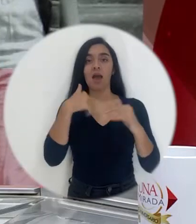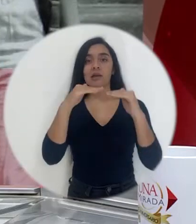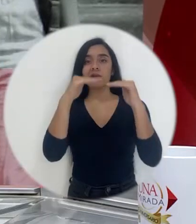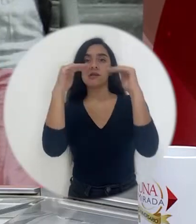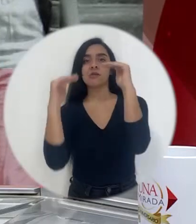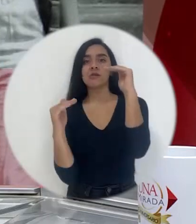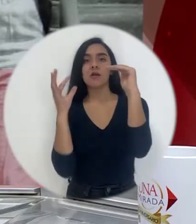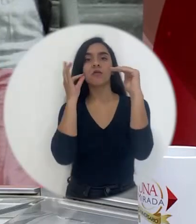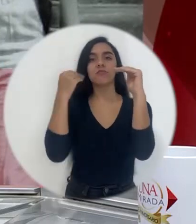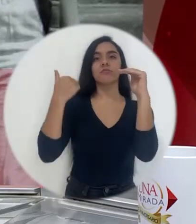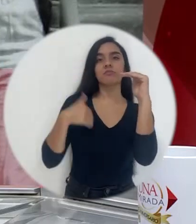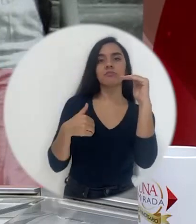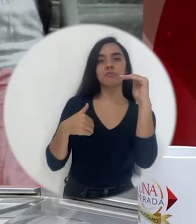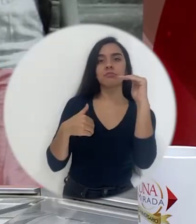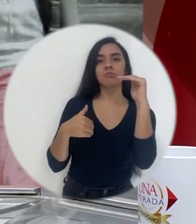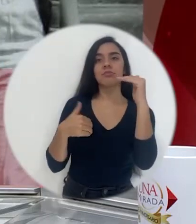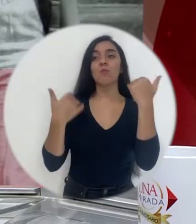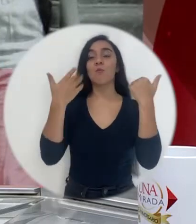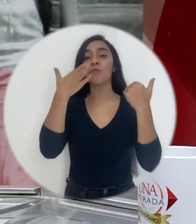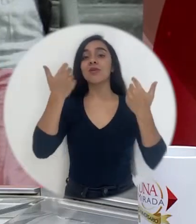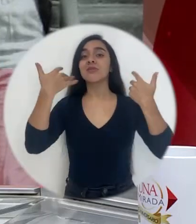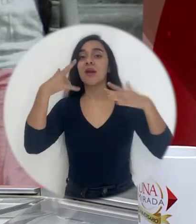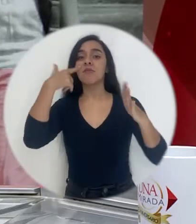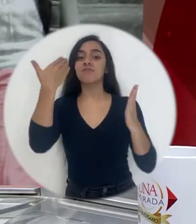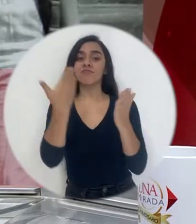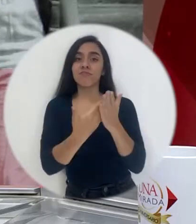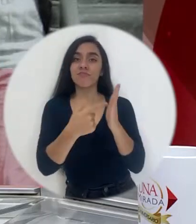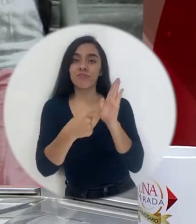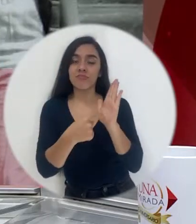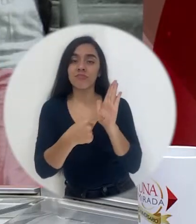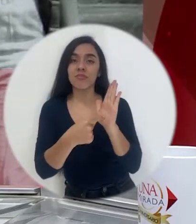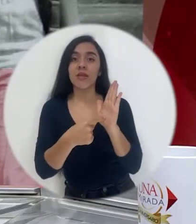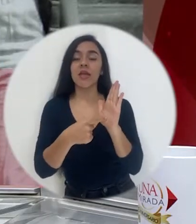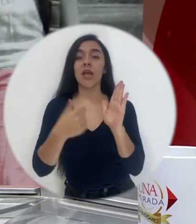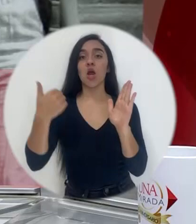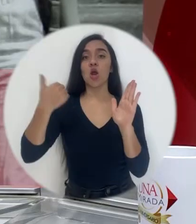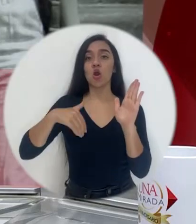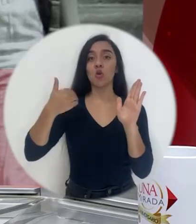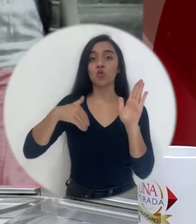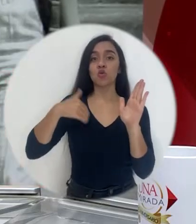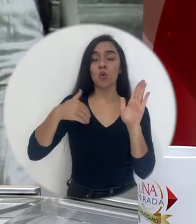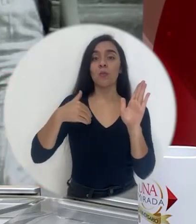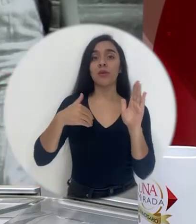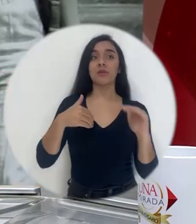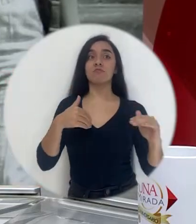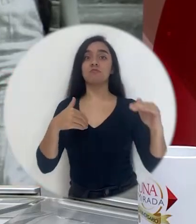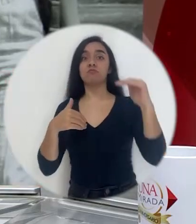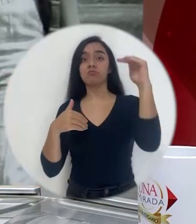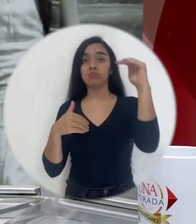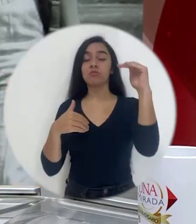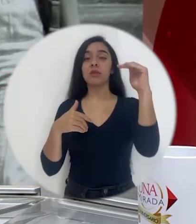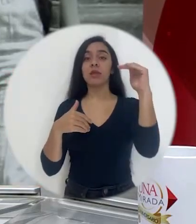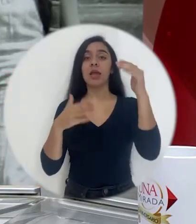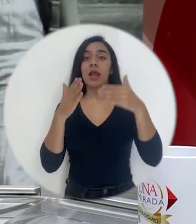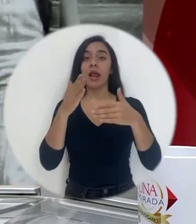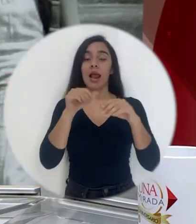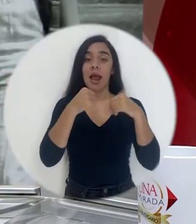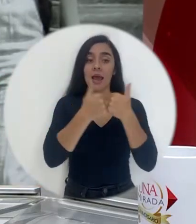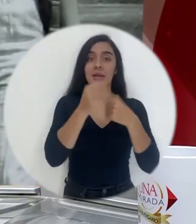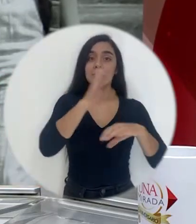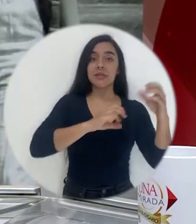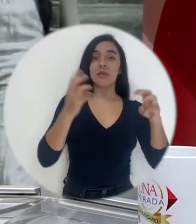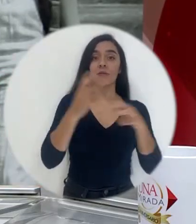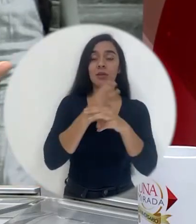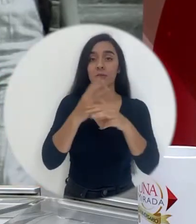en el primer bloque las pruebas han demostrado que los chicos pues parecen tener mayor puntaje en las áreas de ciencia y